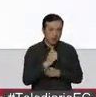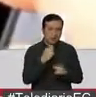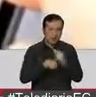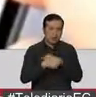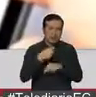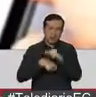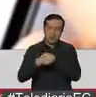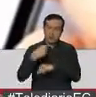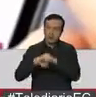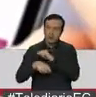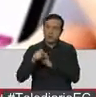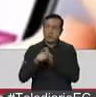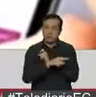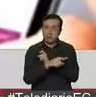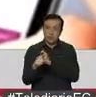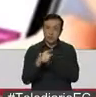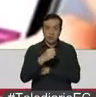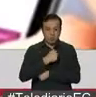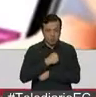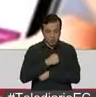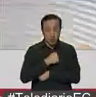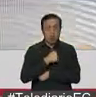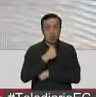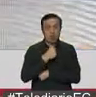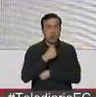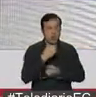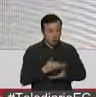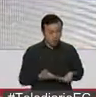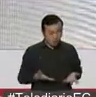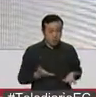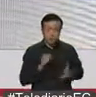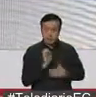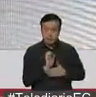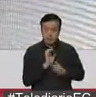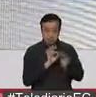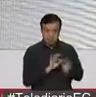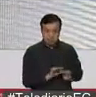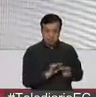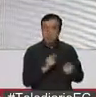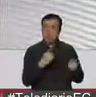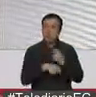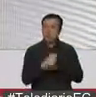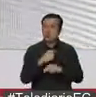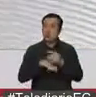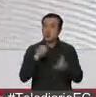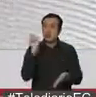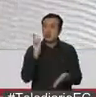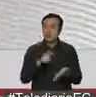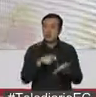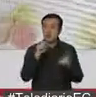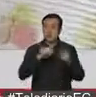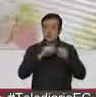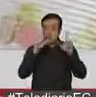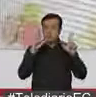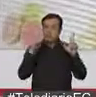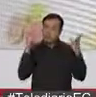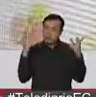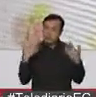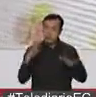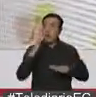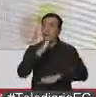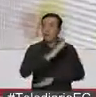desarrollen procesos de promoción y comercio electrónico. Esta plataforma MarketClick, que es una plataforma que ya actualmente